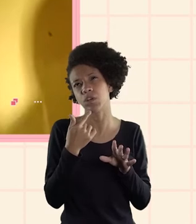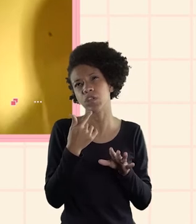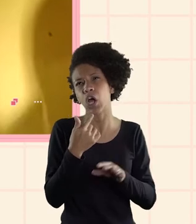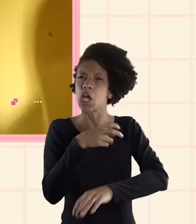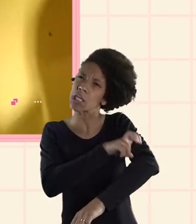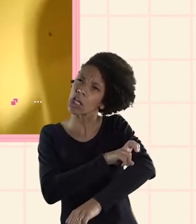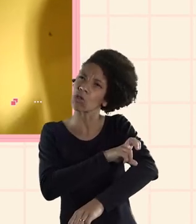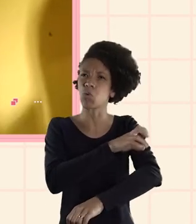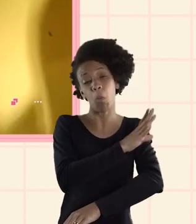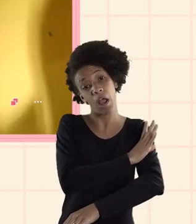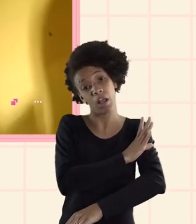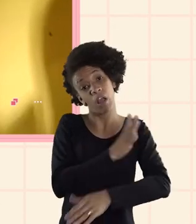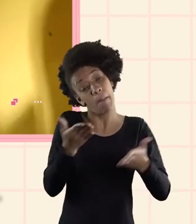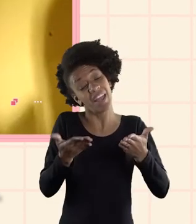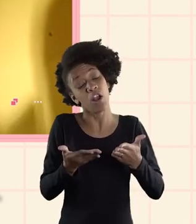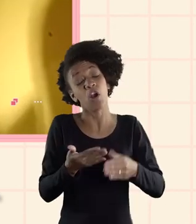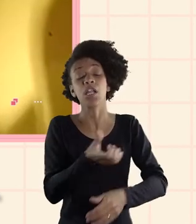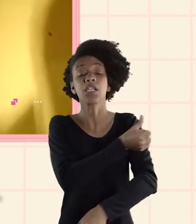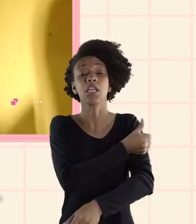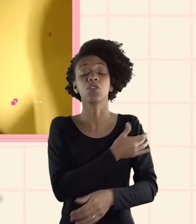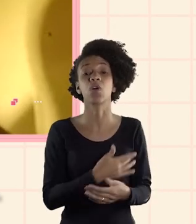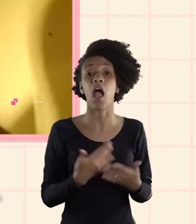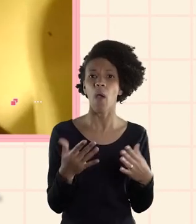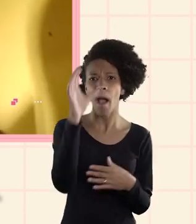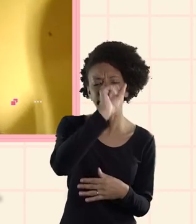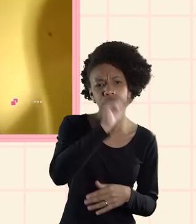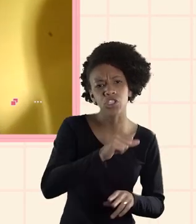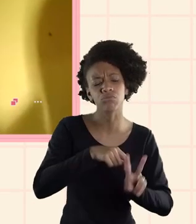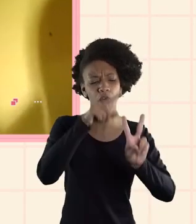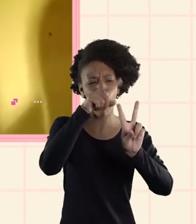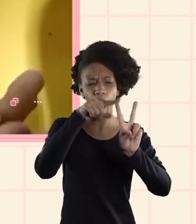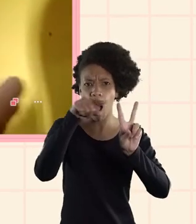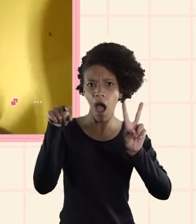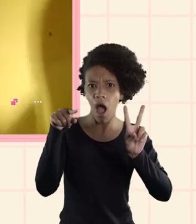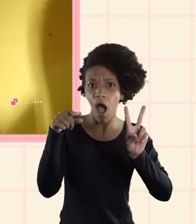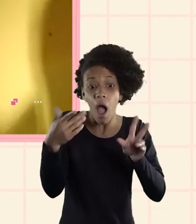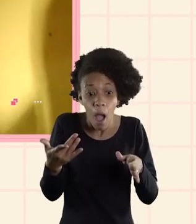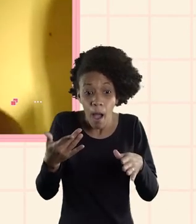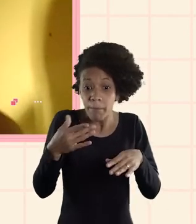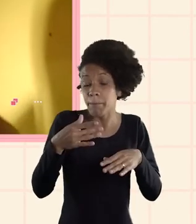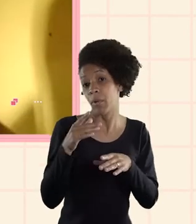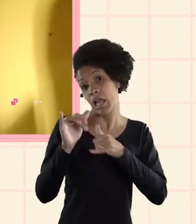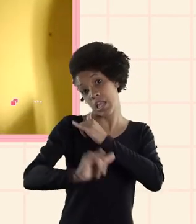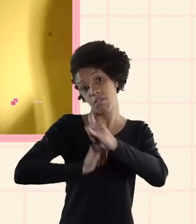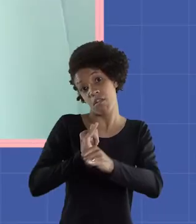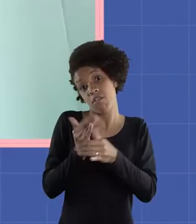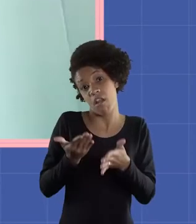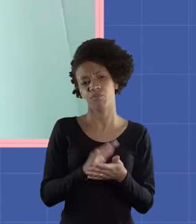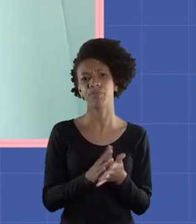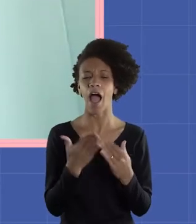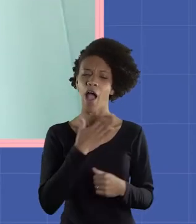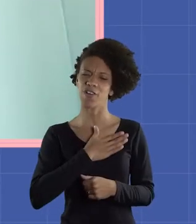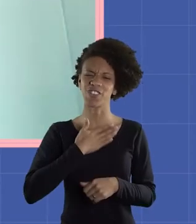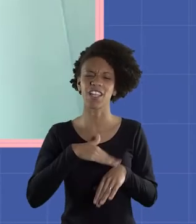temas matemáticos. Yo aprendí cuando yo estaba en el quinto o cuarto año de estudios. Ahora estoy en el sexo. Estaba